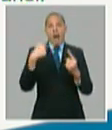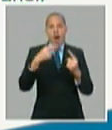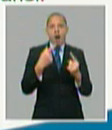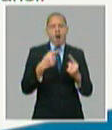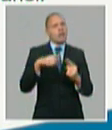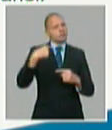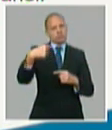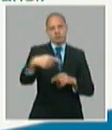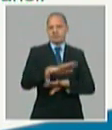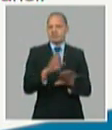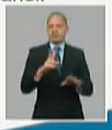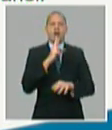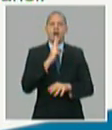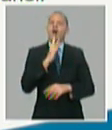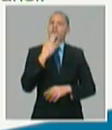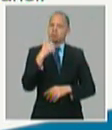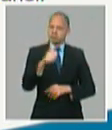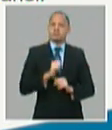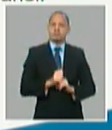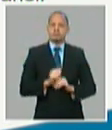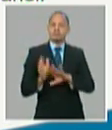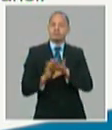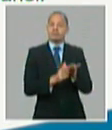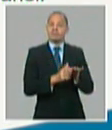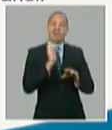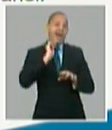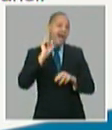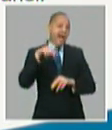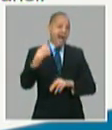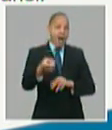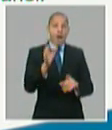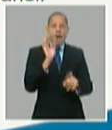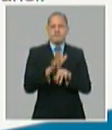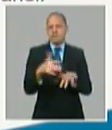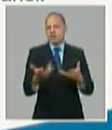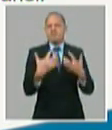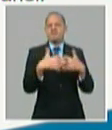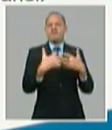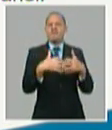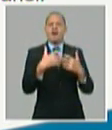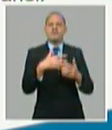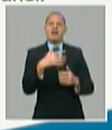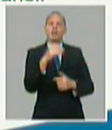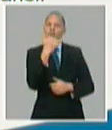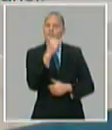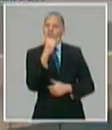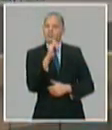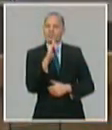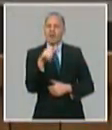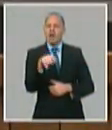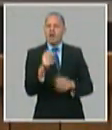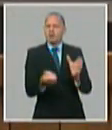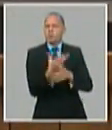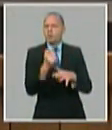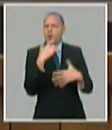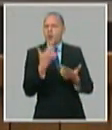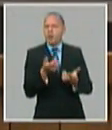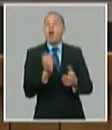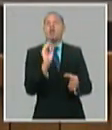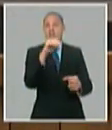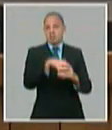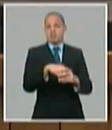se pondrá ya en explotación el próximo año la fábrica de cigarro de Bras Cuba en la zona especial de desarrollo de Mariel